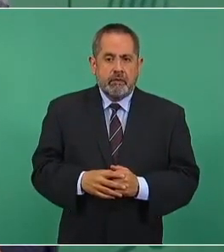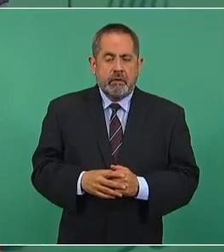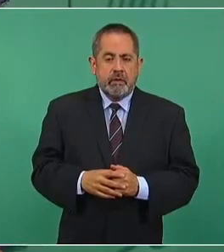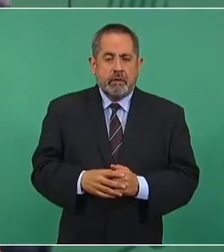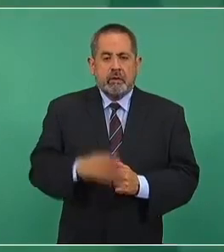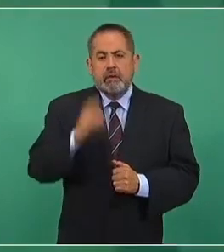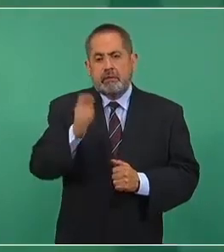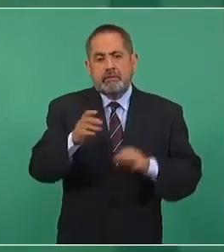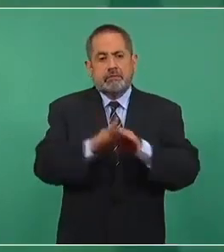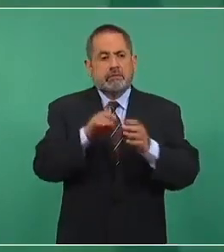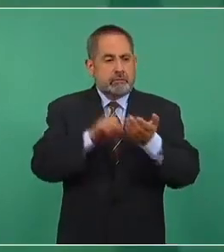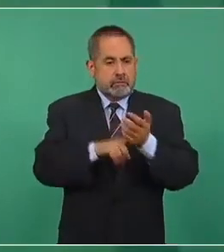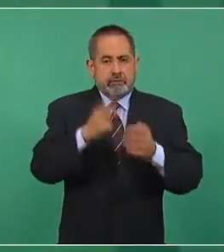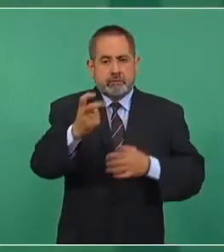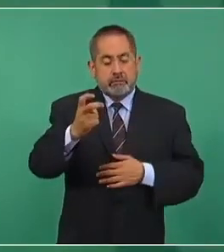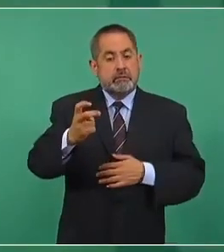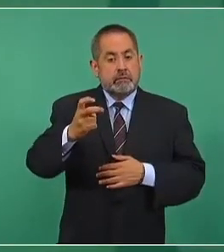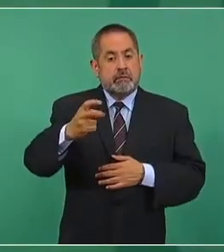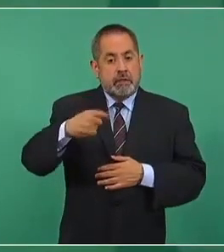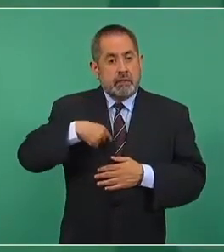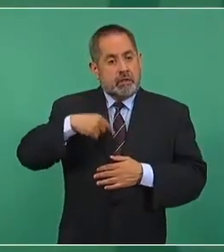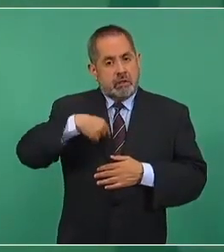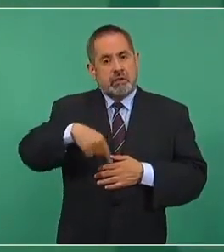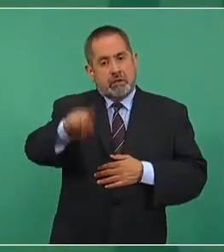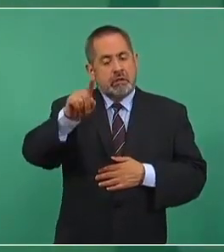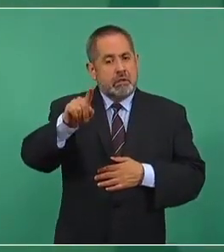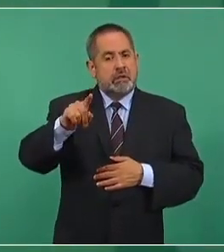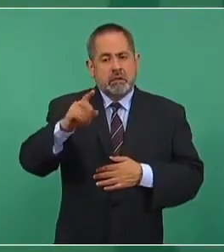si por eso voy a ir, y una vez